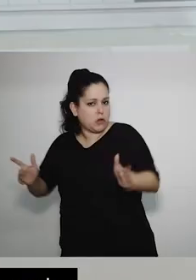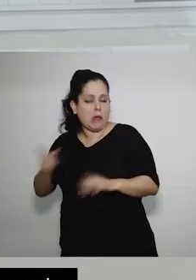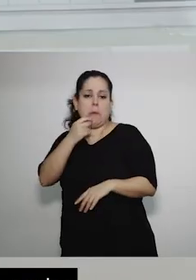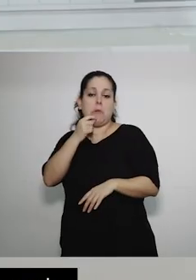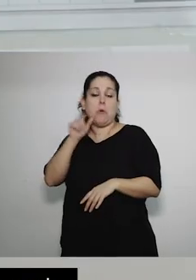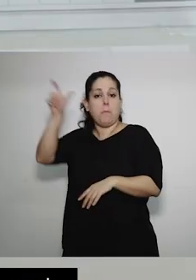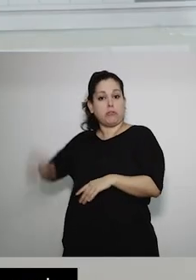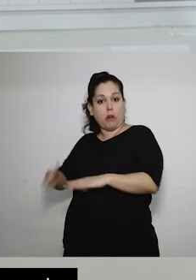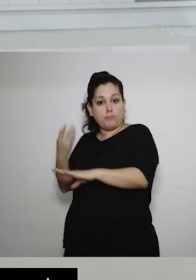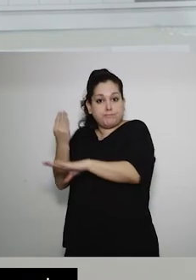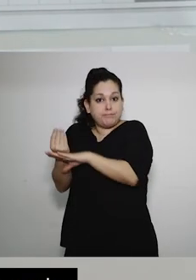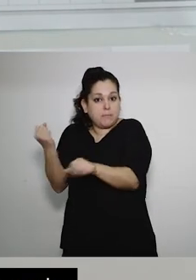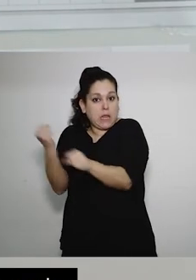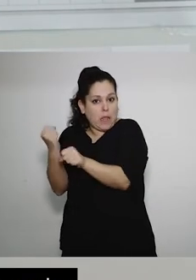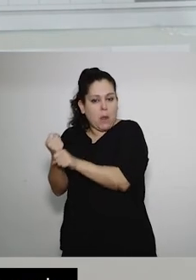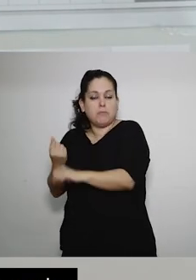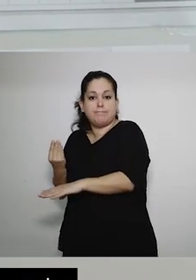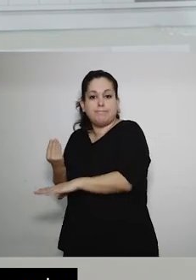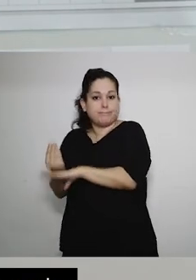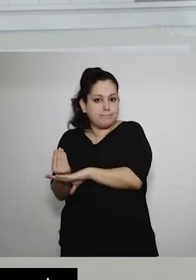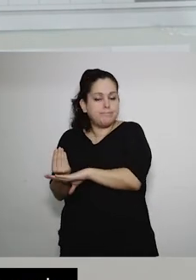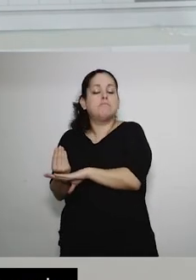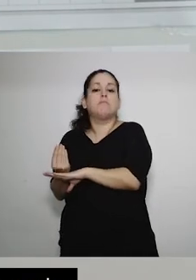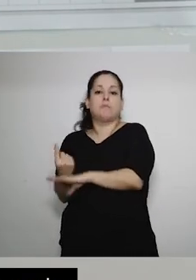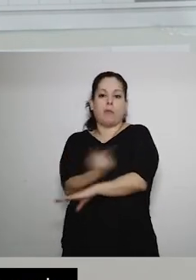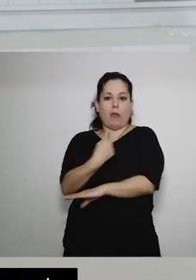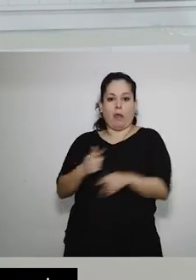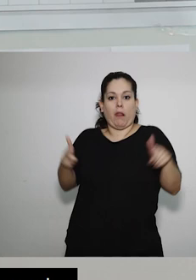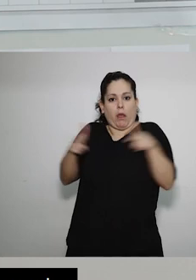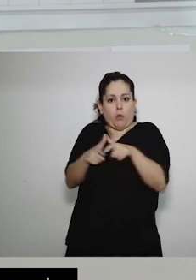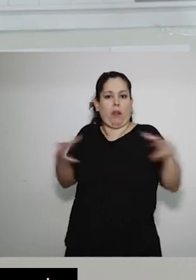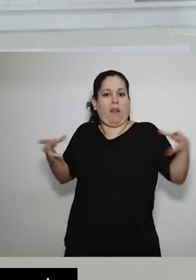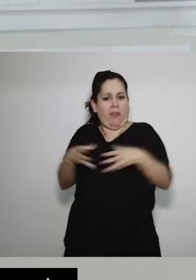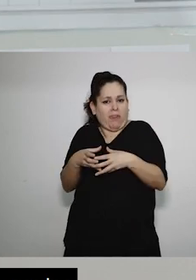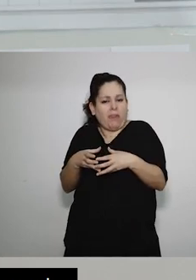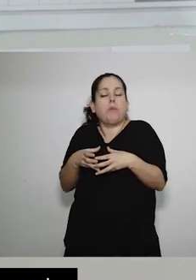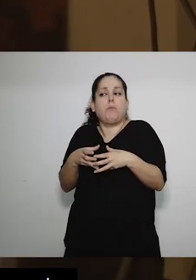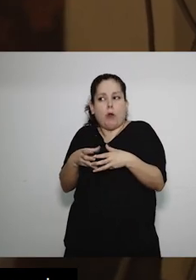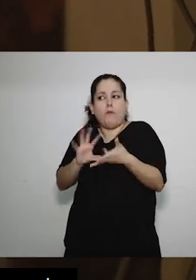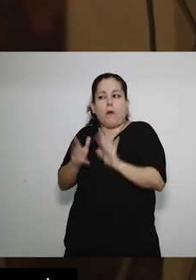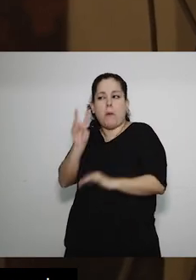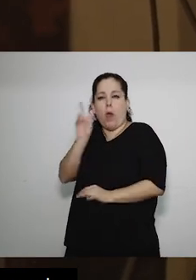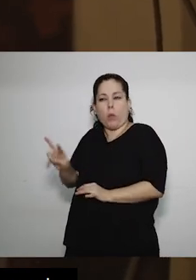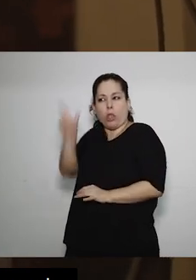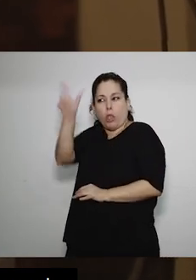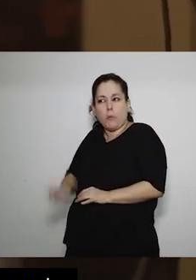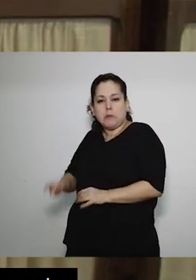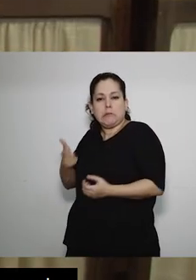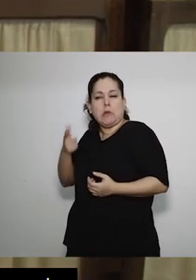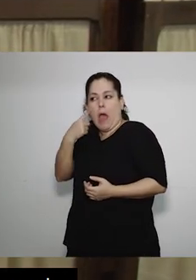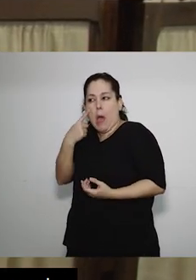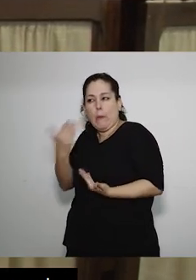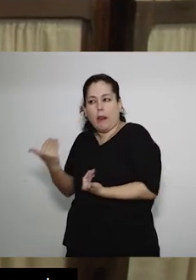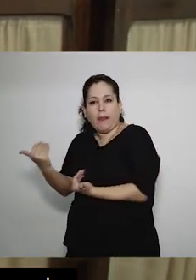La persona ingresa a trabajar y en una reunión que tenemos de equipo y también contemplando a la propia persona,